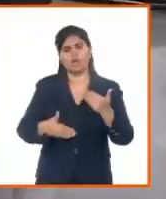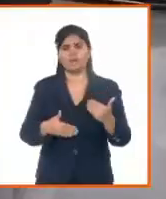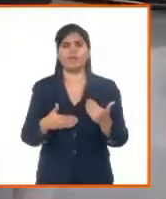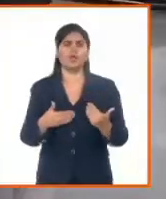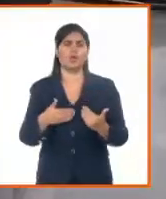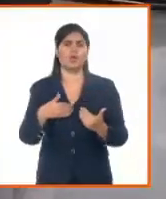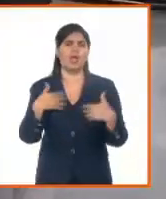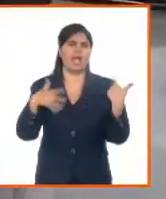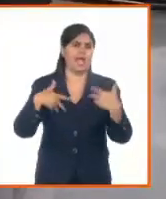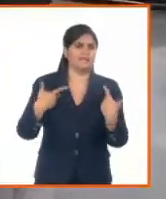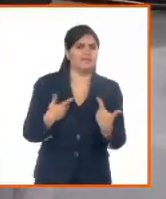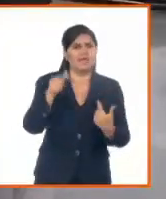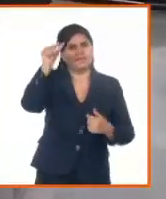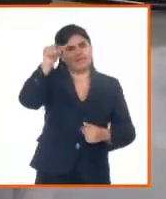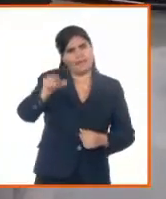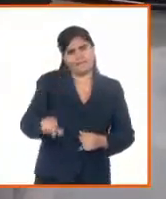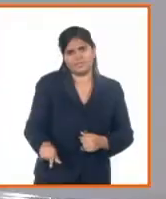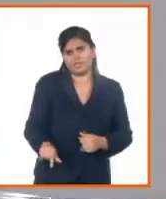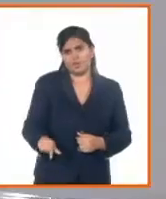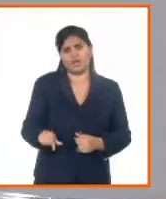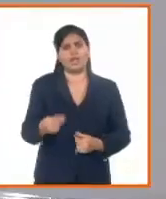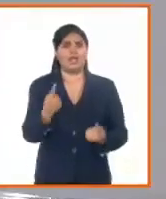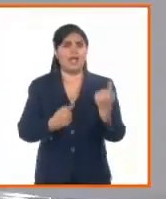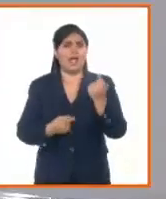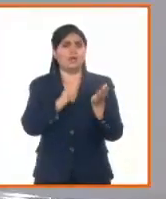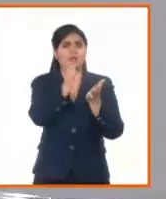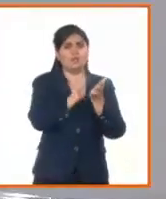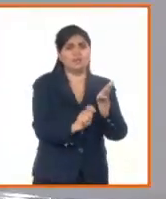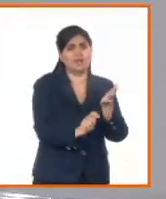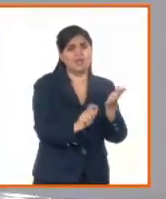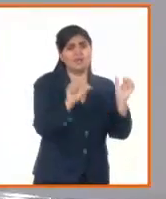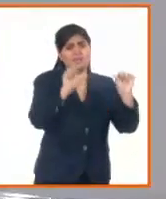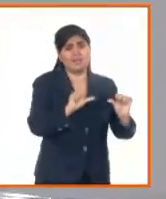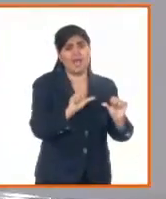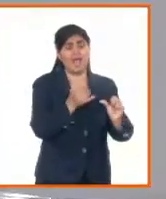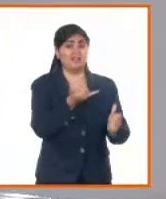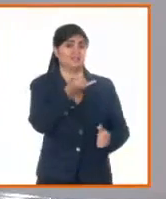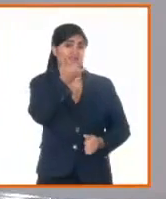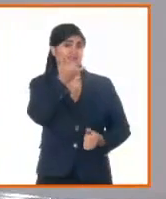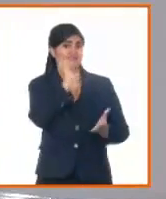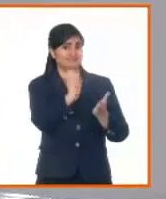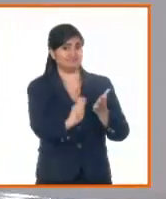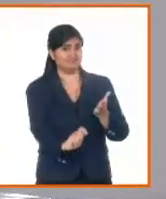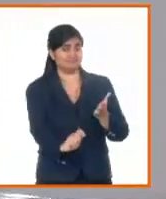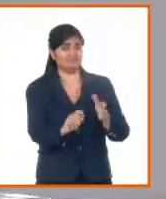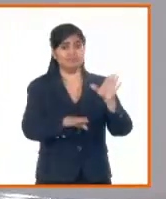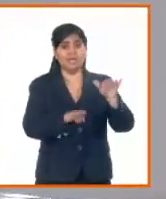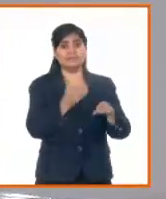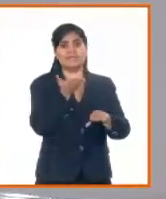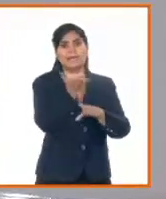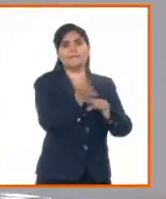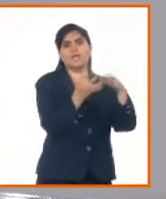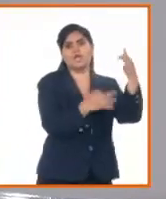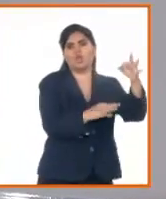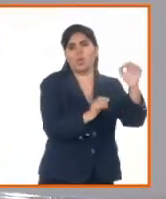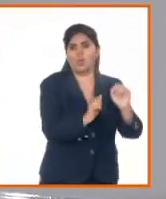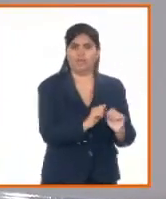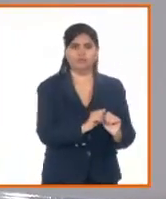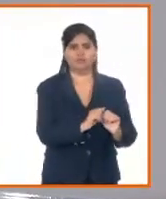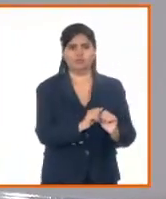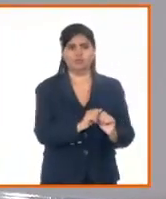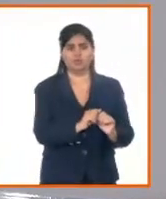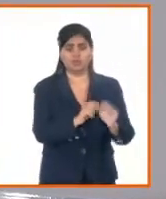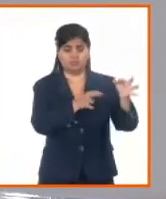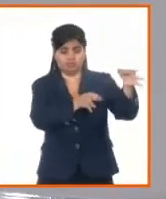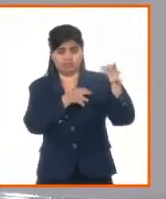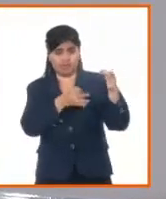Cualquier error es un problema. Es decir, ahí persisten errores, a veces se exigen documentos innecesarios. Por ejemplo,